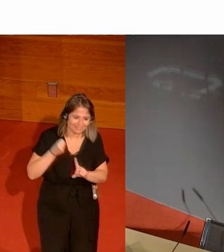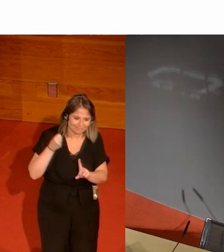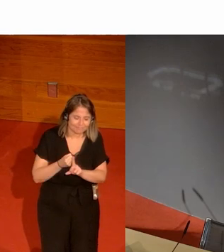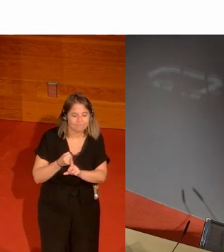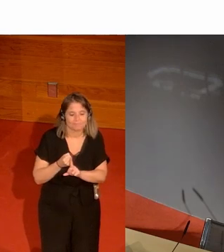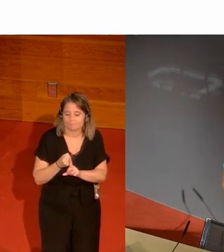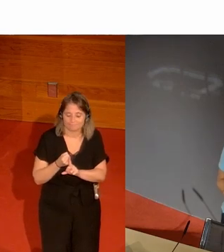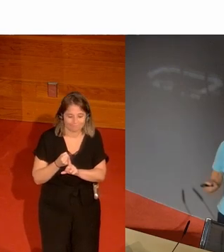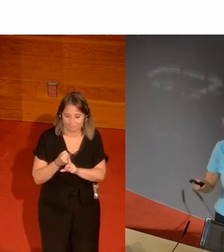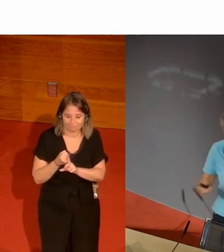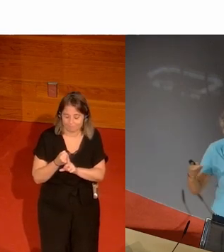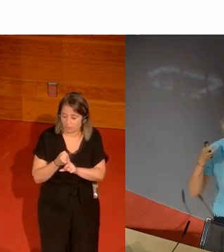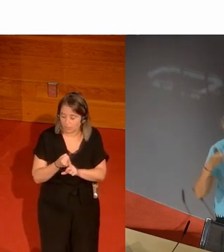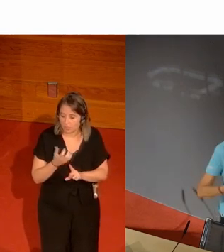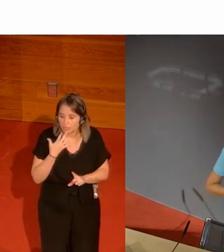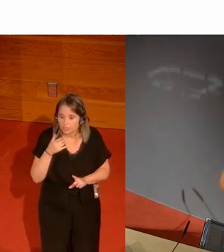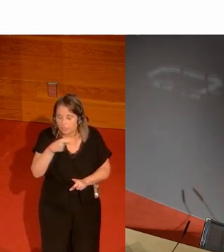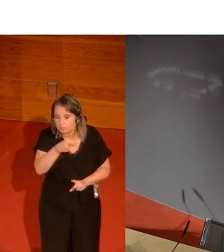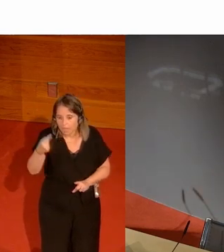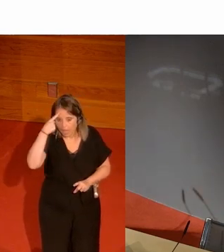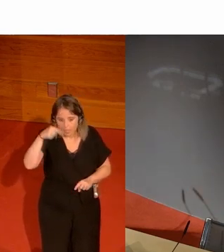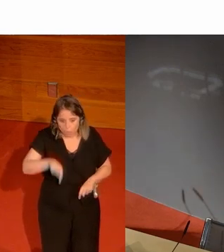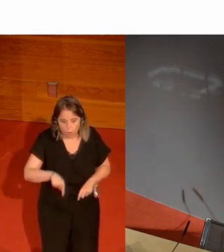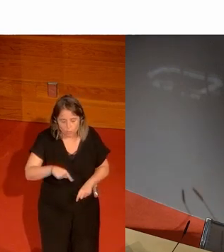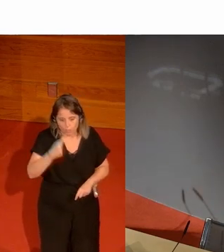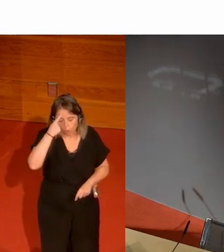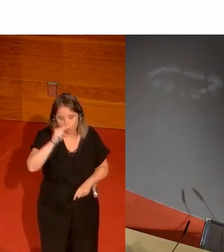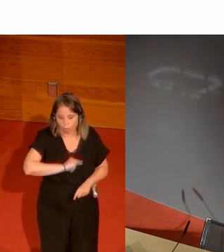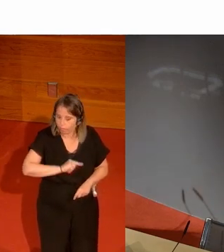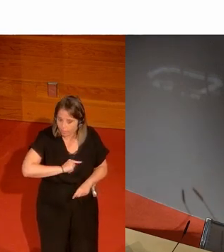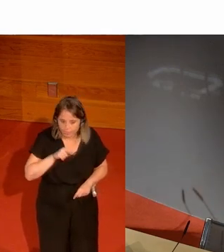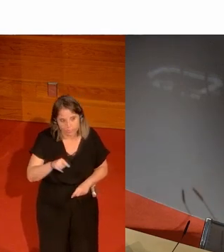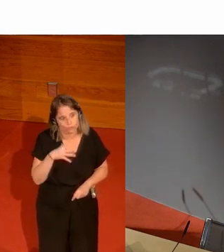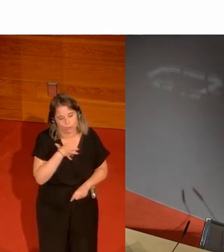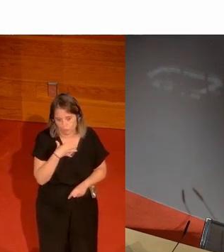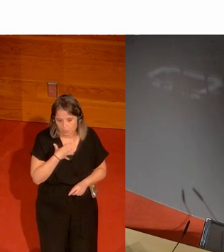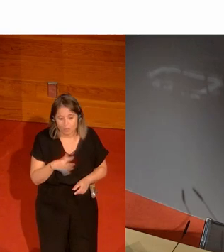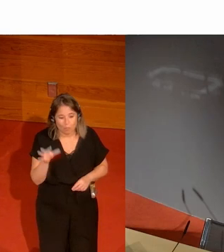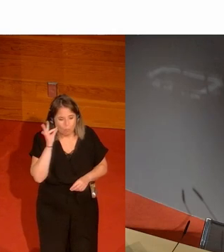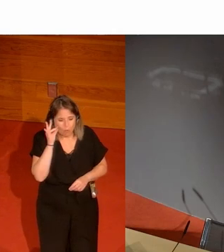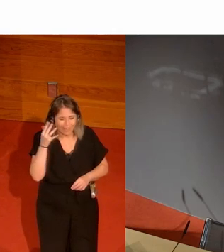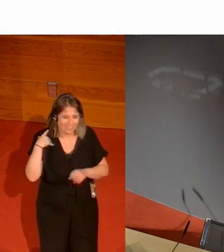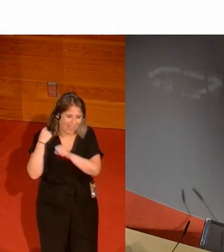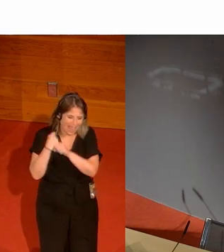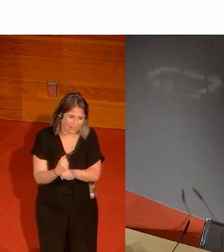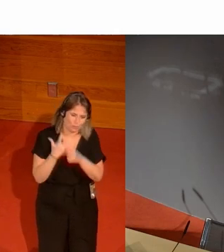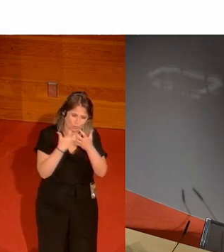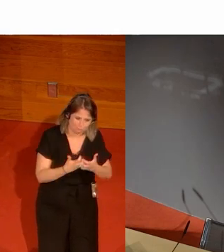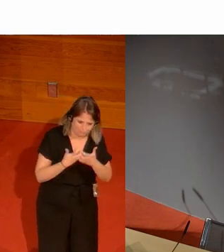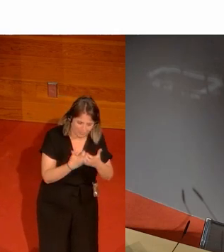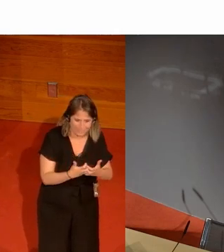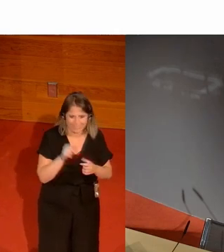parece que si de aquí sale alguien concienzado de que este tipo de cosas no pueden ser de que las mujeres llevamos peleando mucho tiempo de que